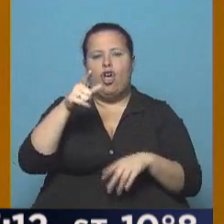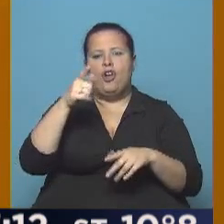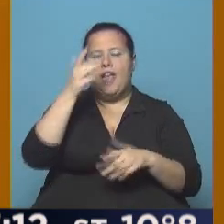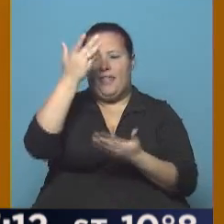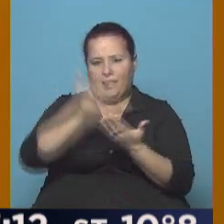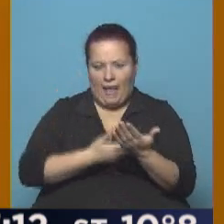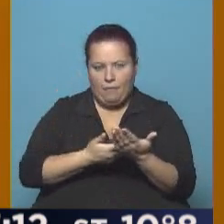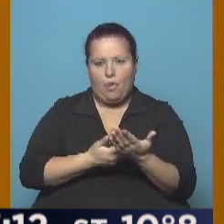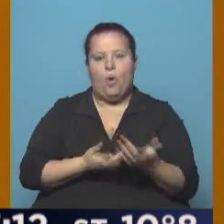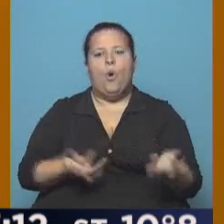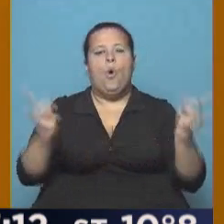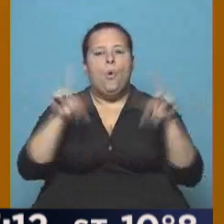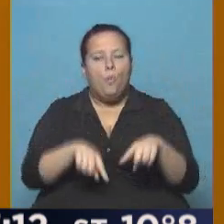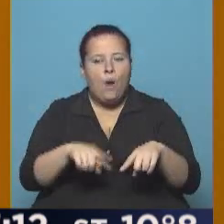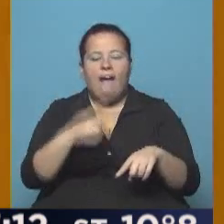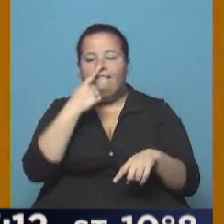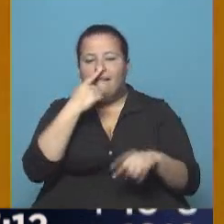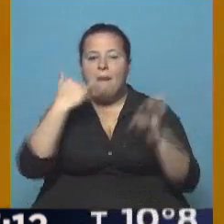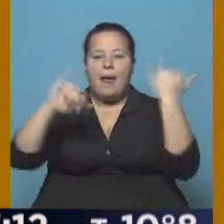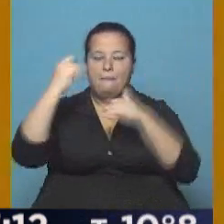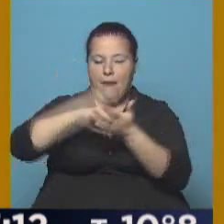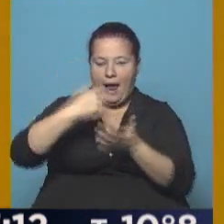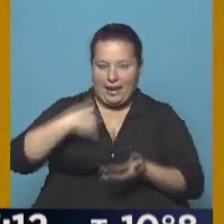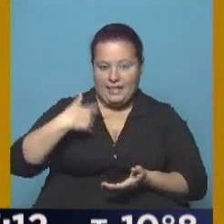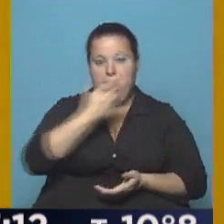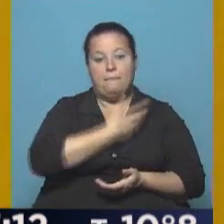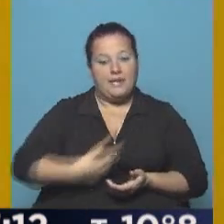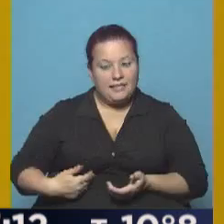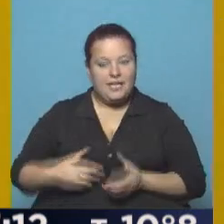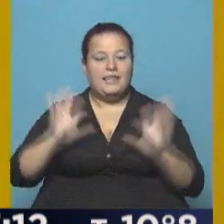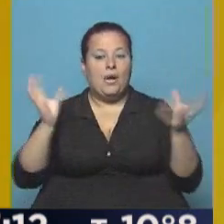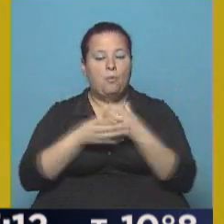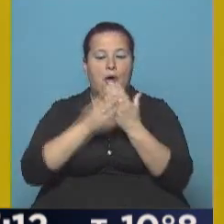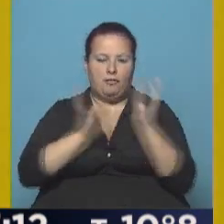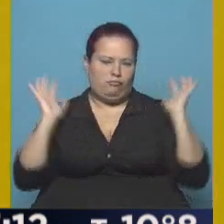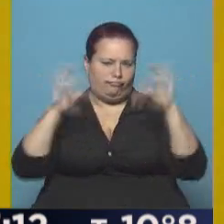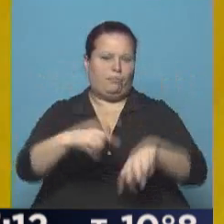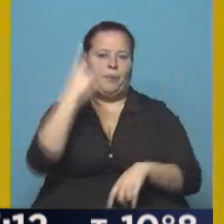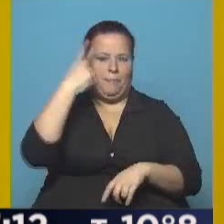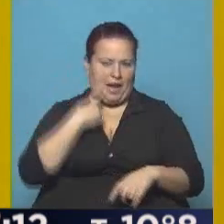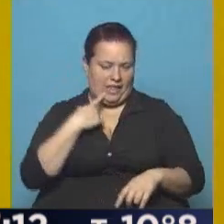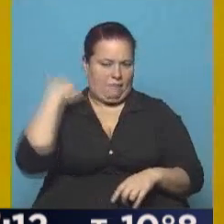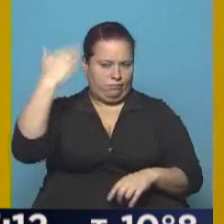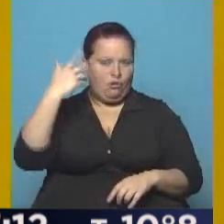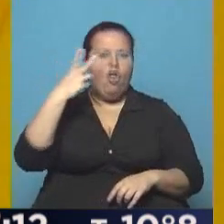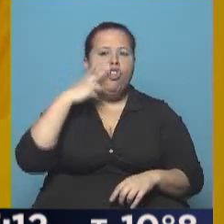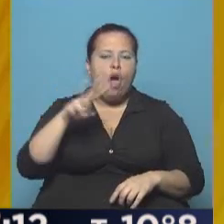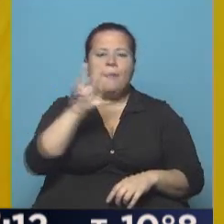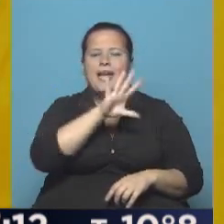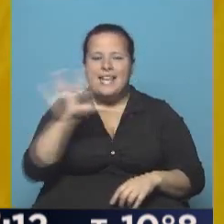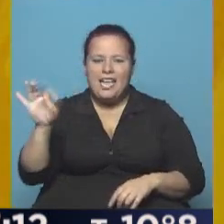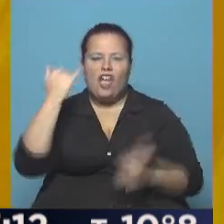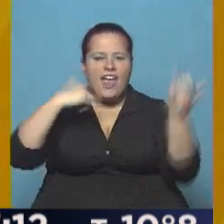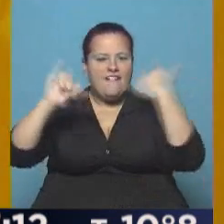portada, reaviva el interés por invertir en el país, el presidente, todo su gabinete, asistieron a la primera jornada, 2.500